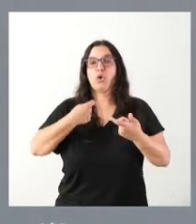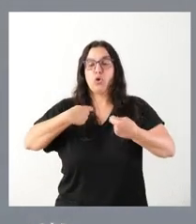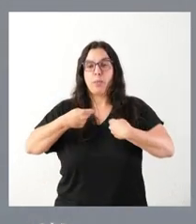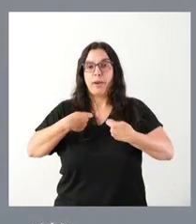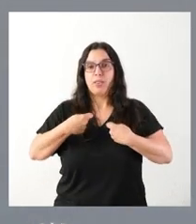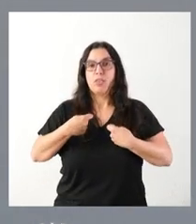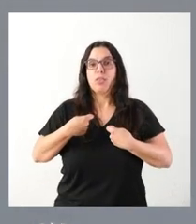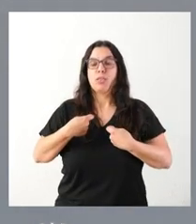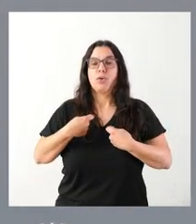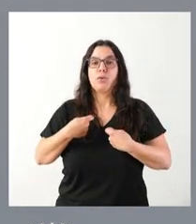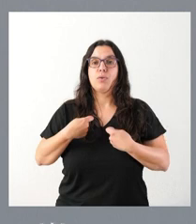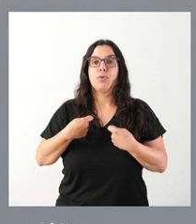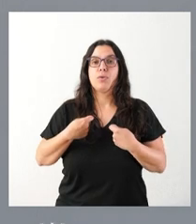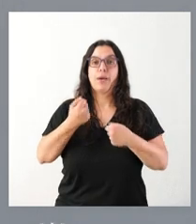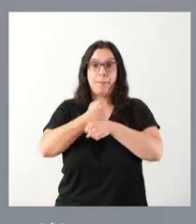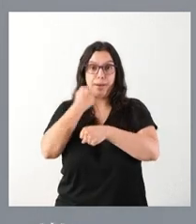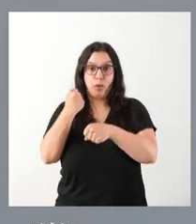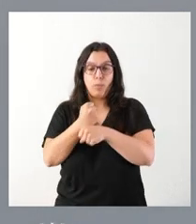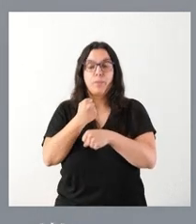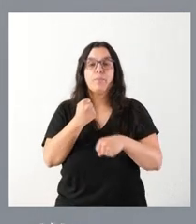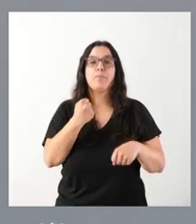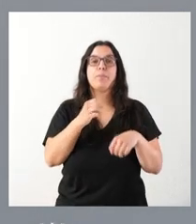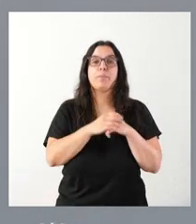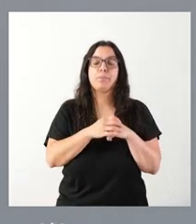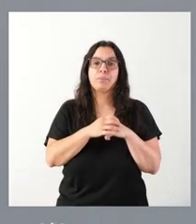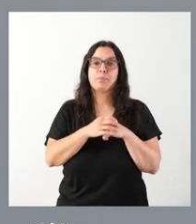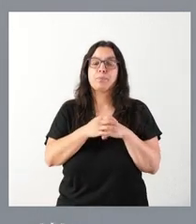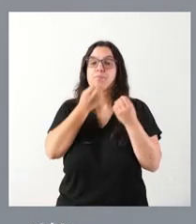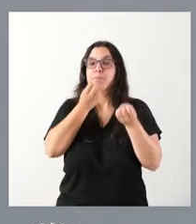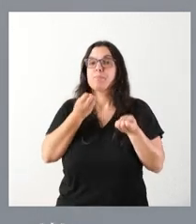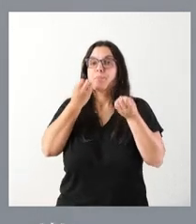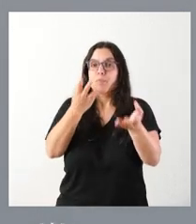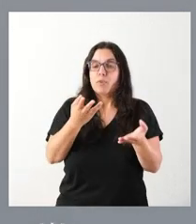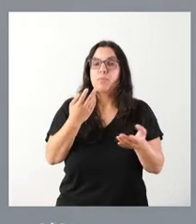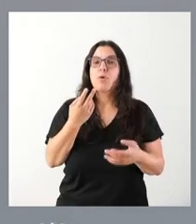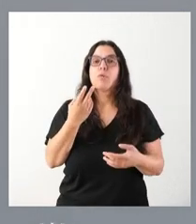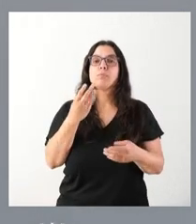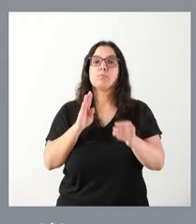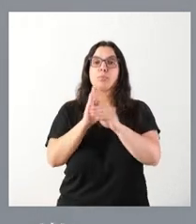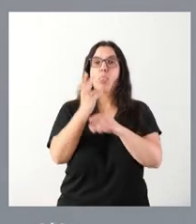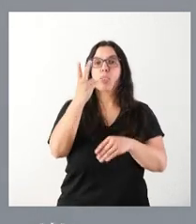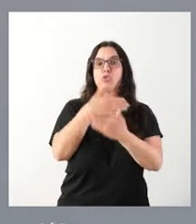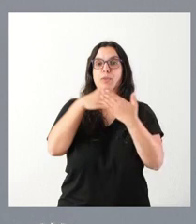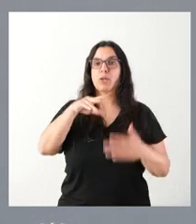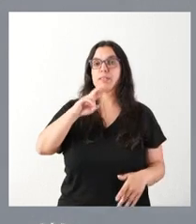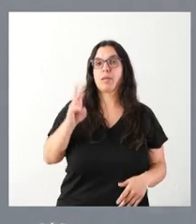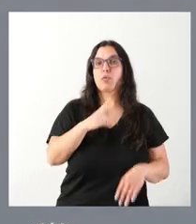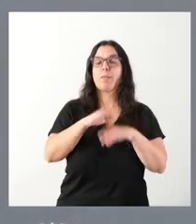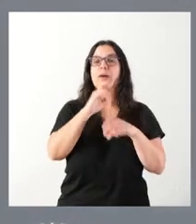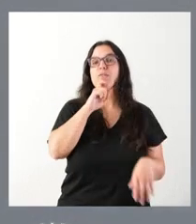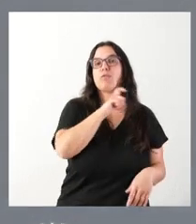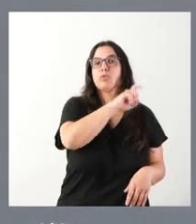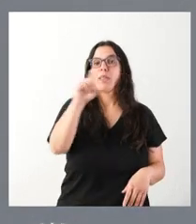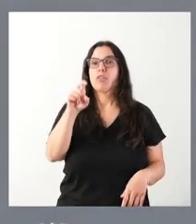y Empleo, es informarles sobre el destino de dos millones de euros a la Fundación